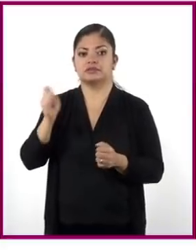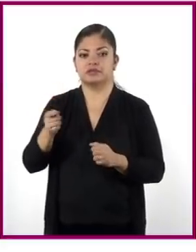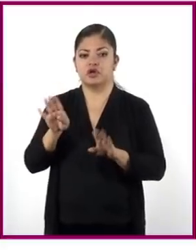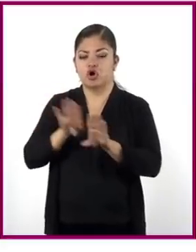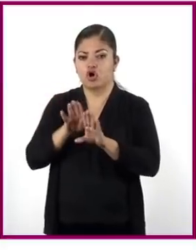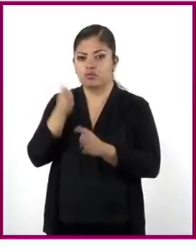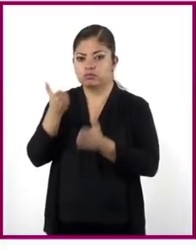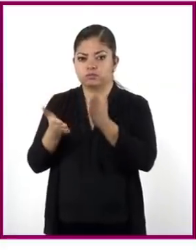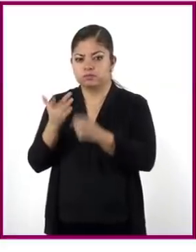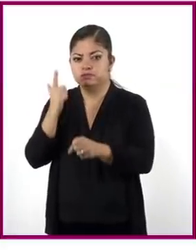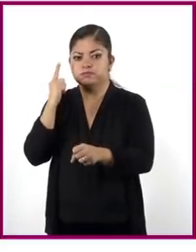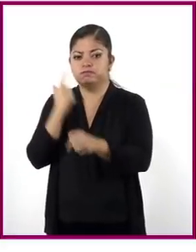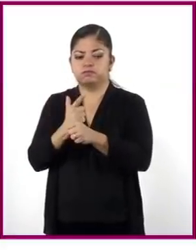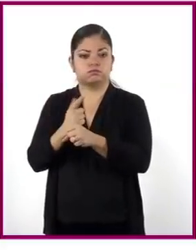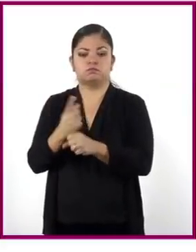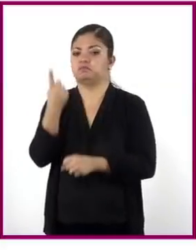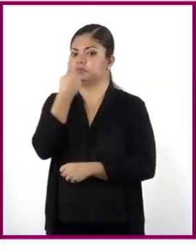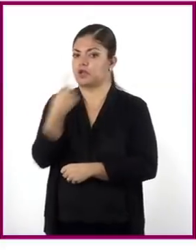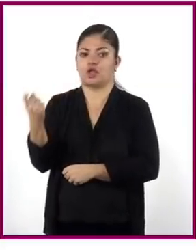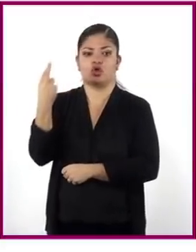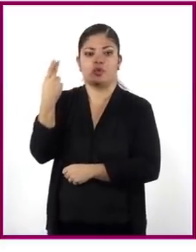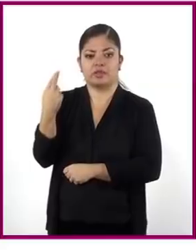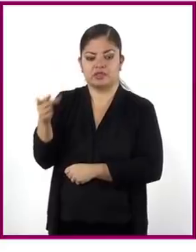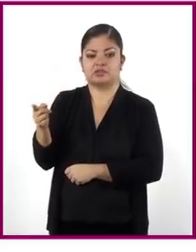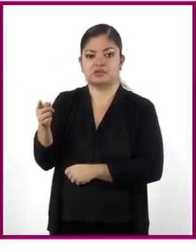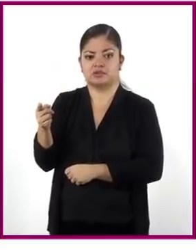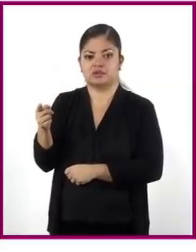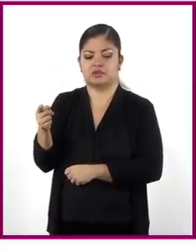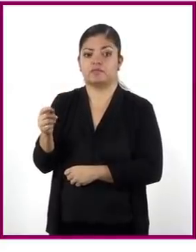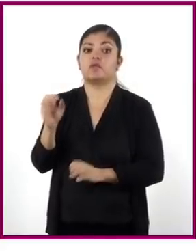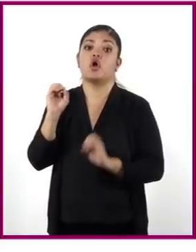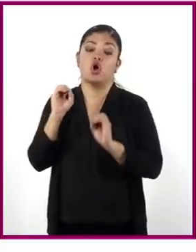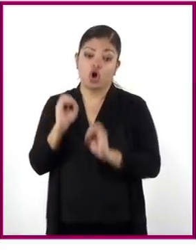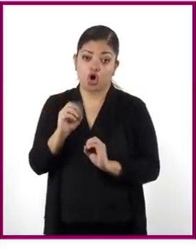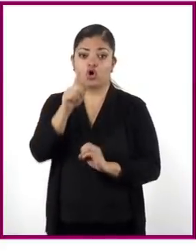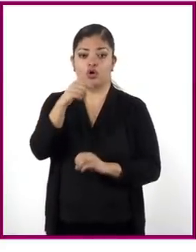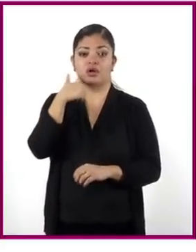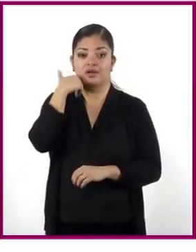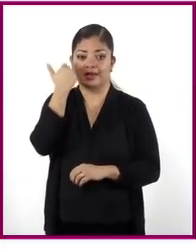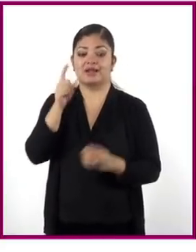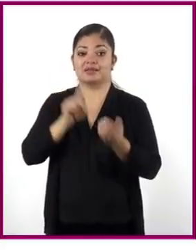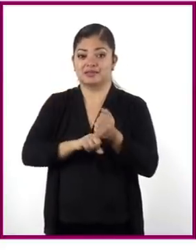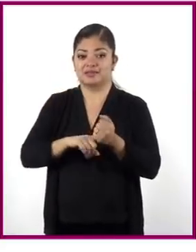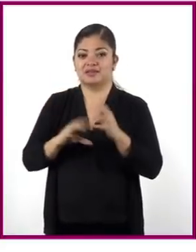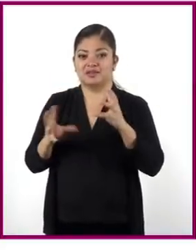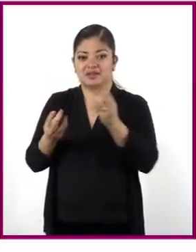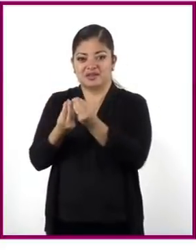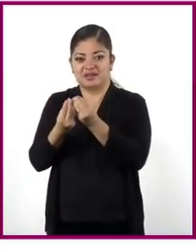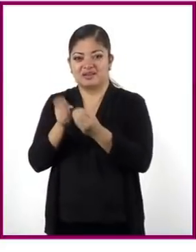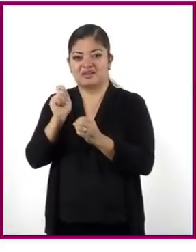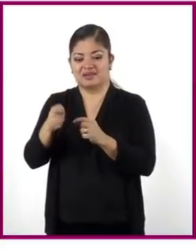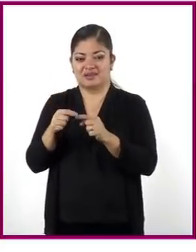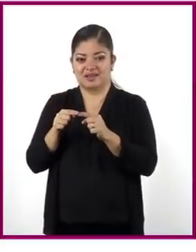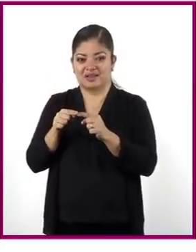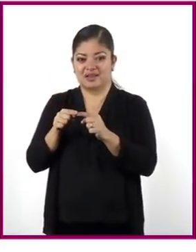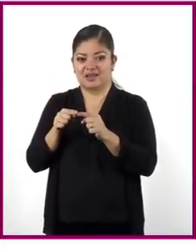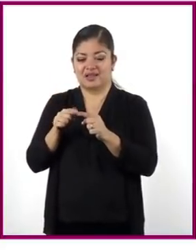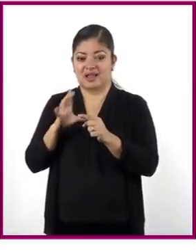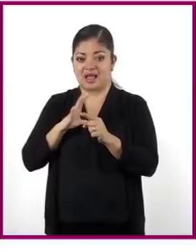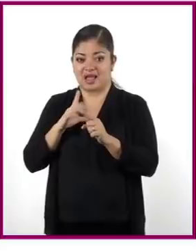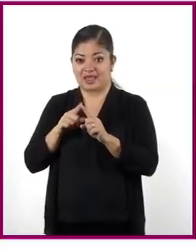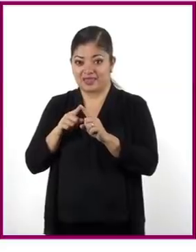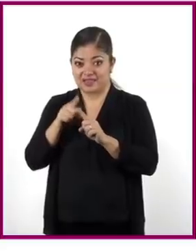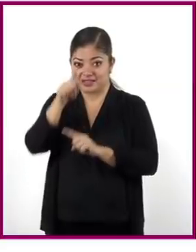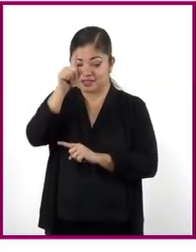proporcionalidad será 125. O si quieres incluir las unidades, como la distancia está en